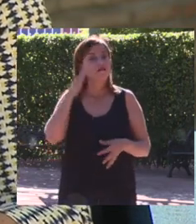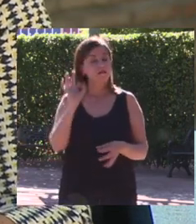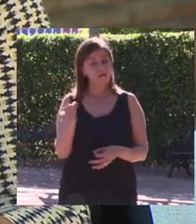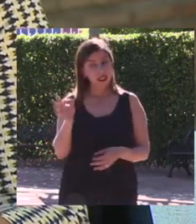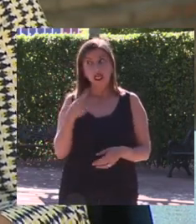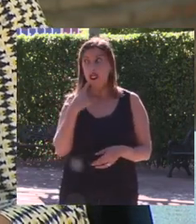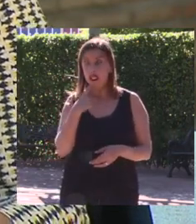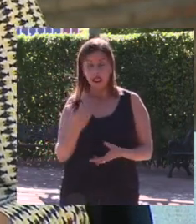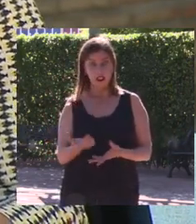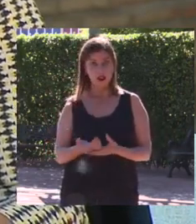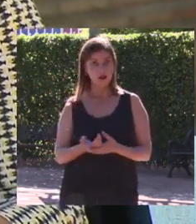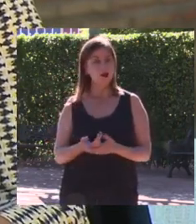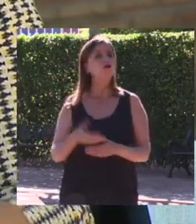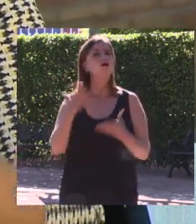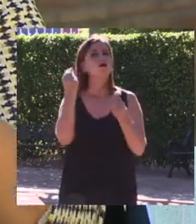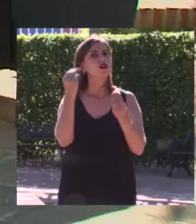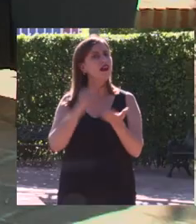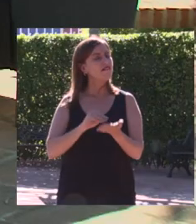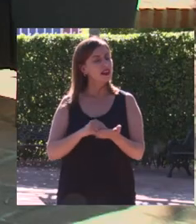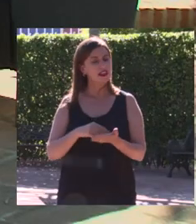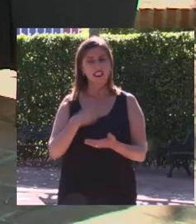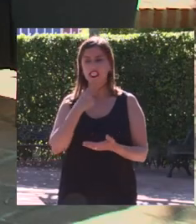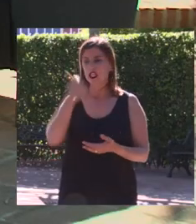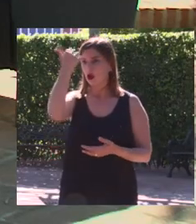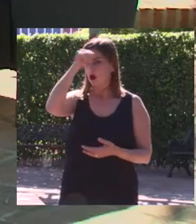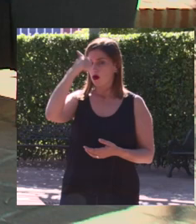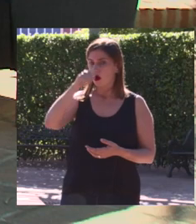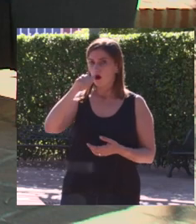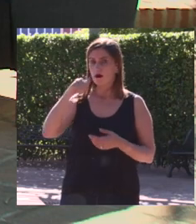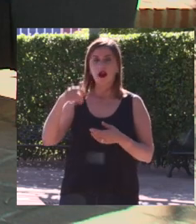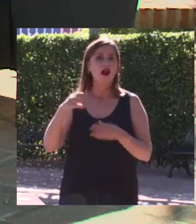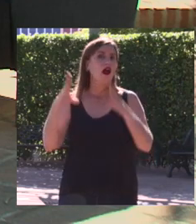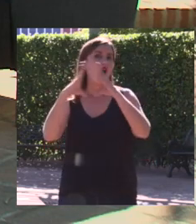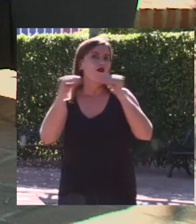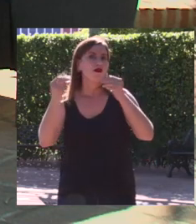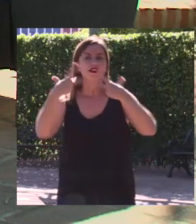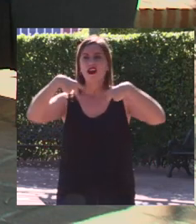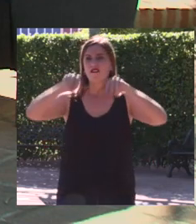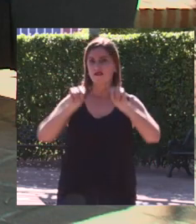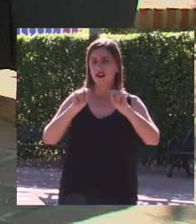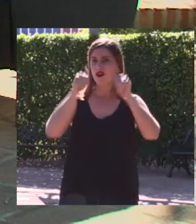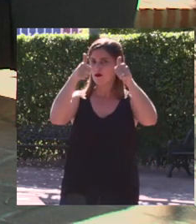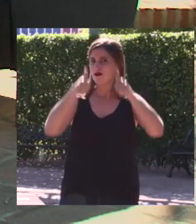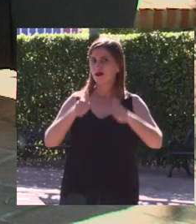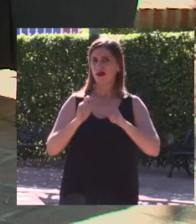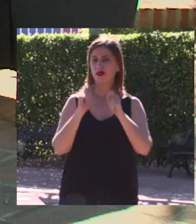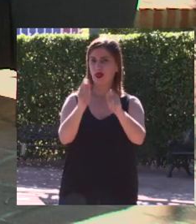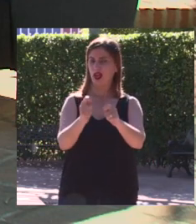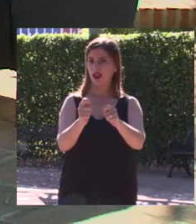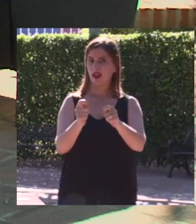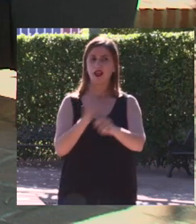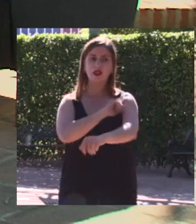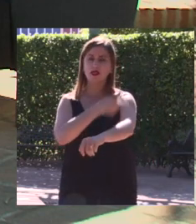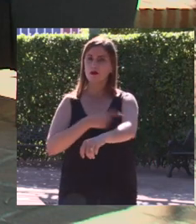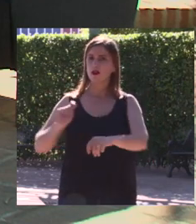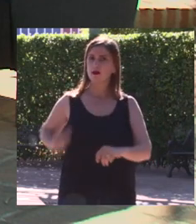que tú dices Cristina que muchas veces se destaca que un chico haya acabado una carrera al tiempo que está haciendo un deporte de alto nivel y de